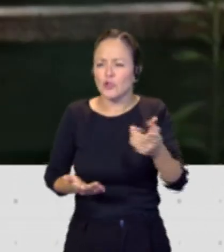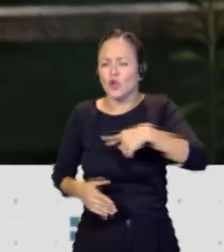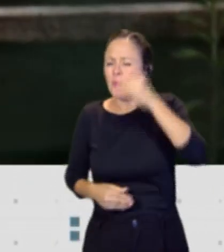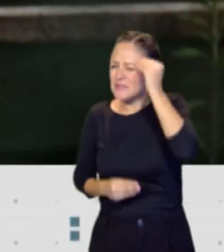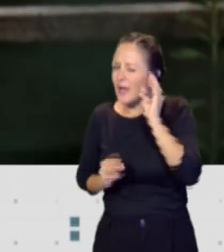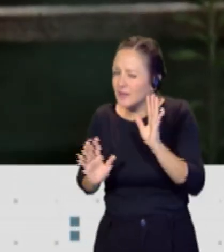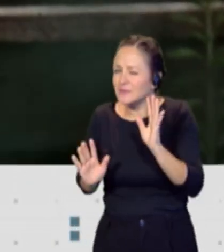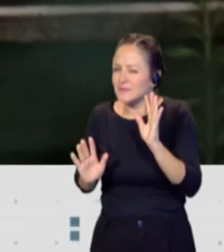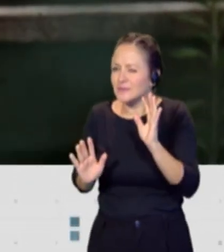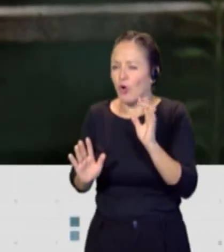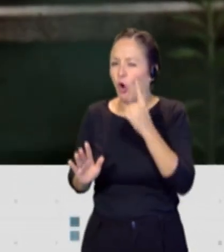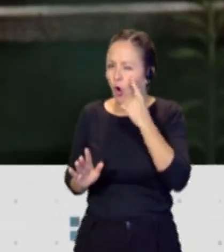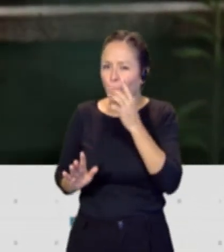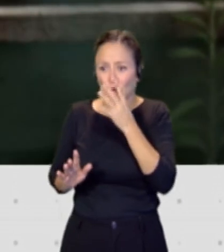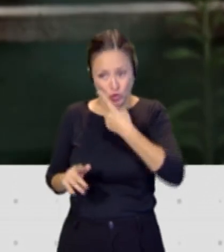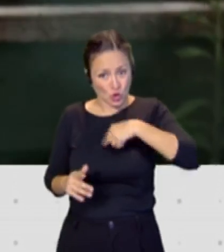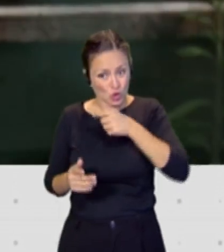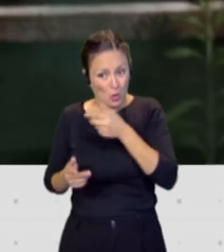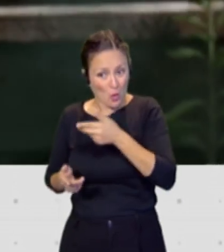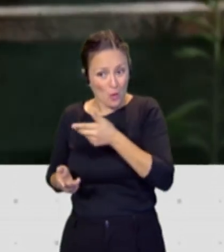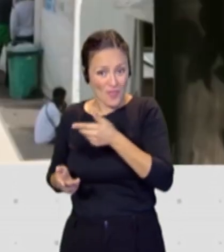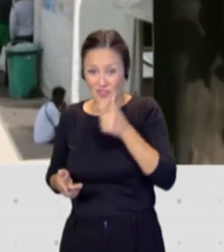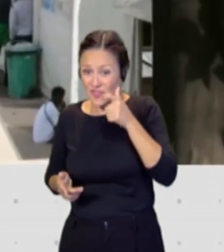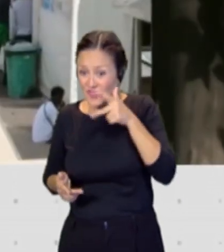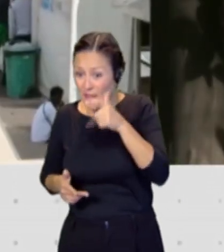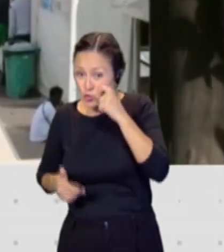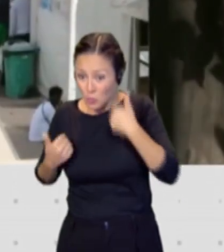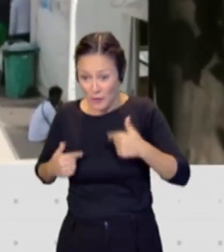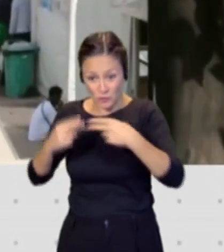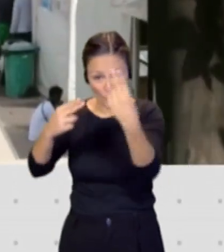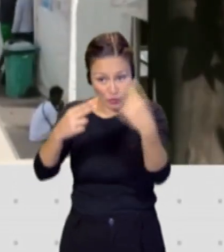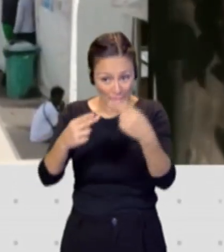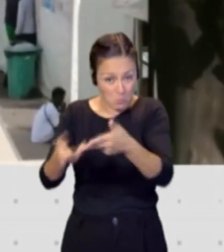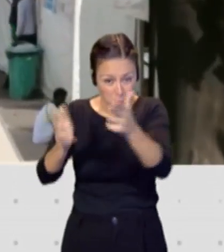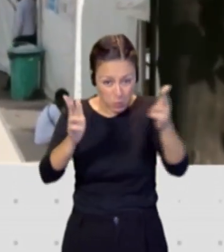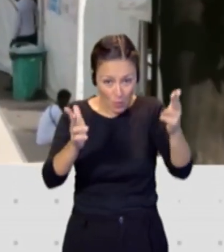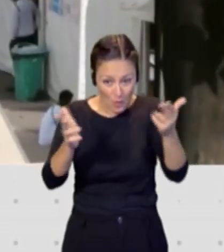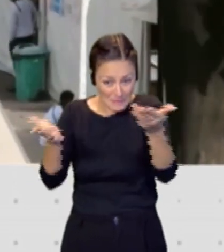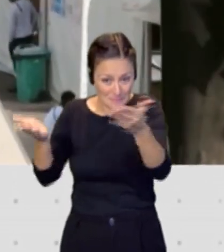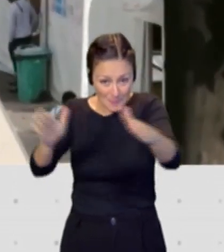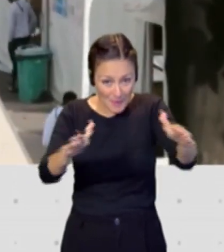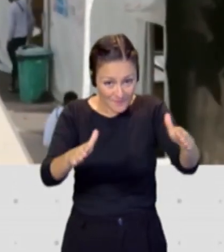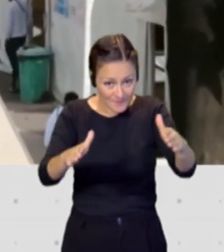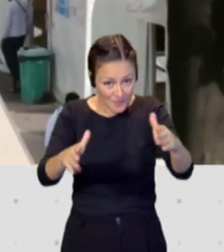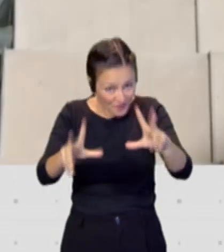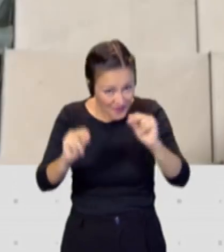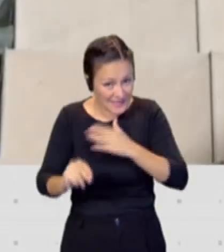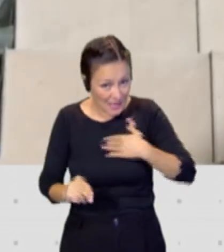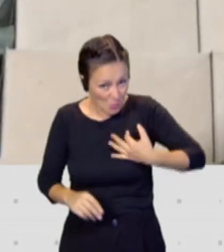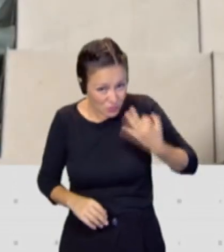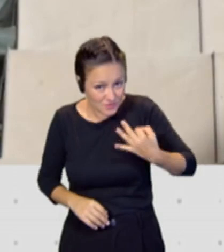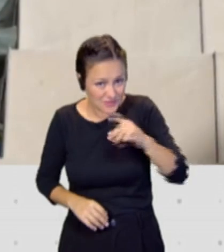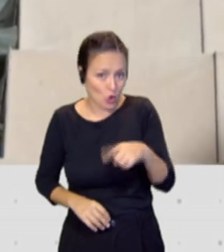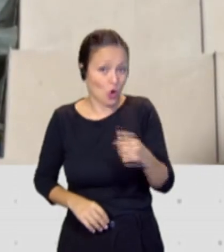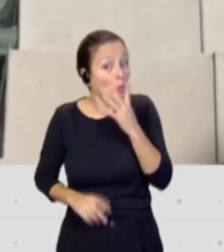terminar con esta masacre de los derechos humanos en la frontera. Y sabemos que no, porque hay muchos intereses económicos. Por eso la